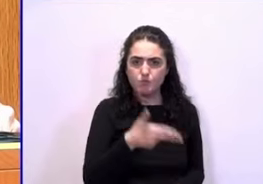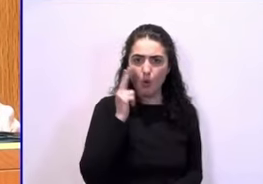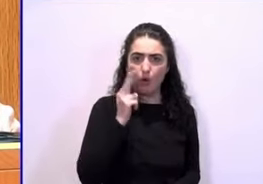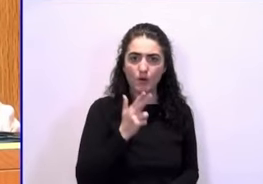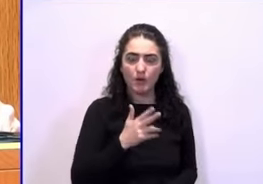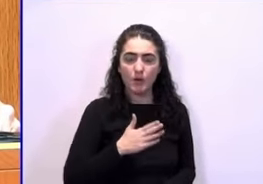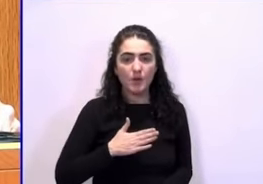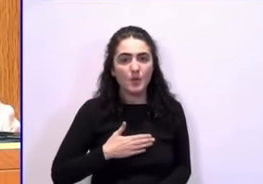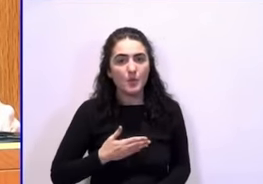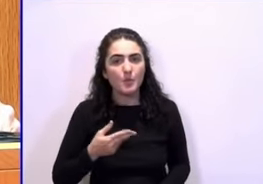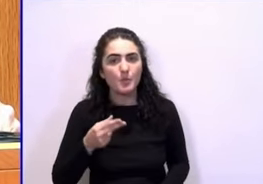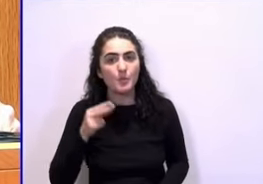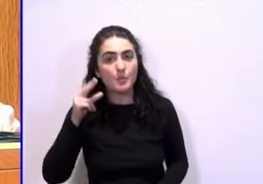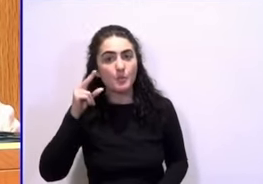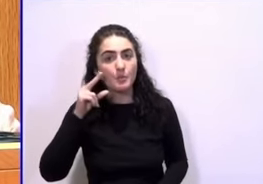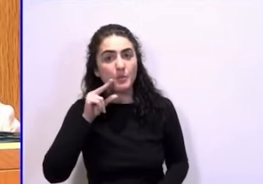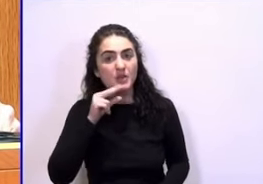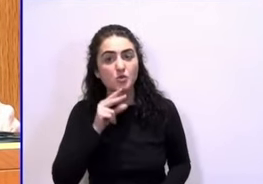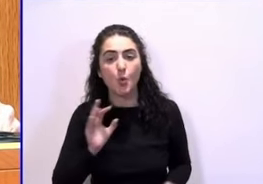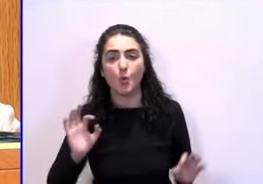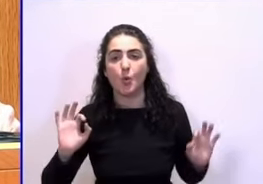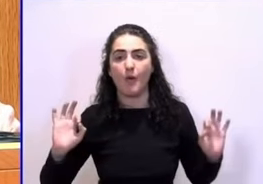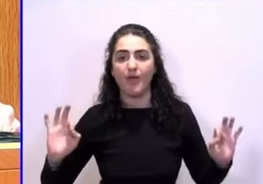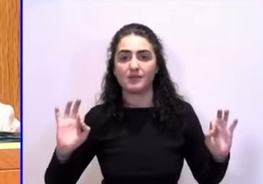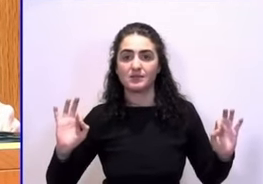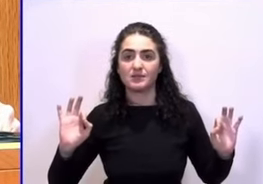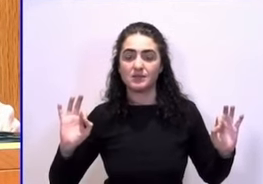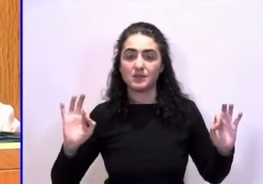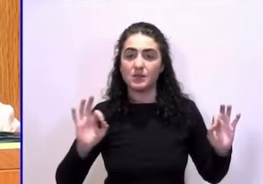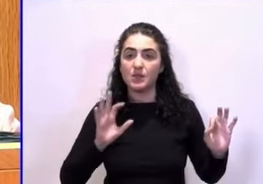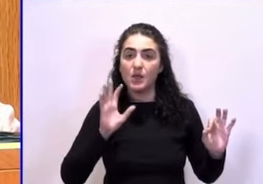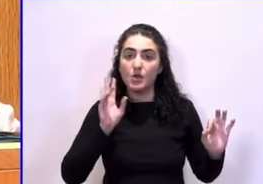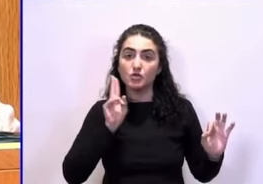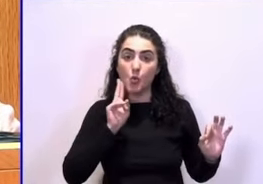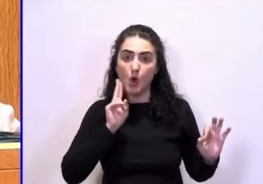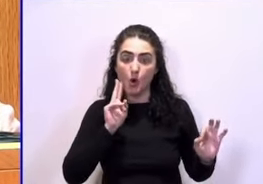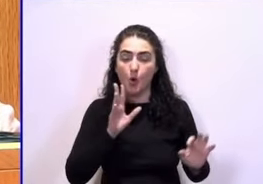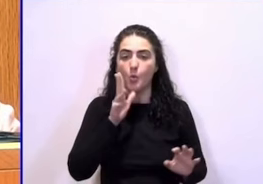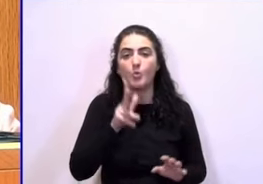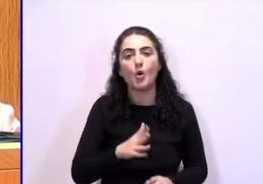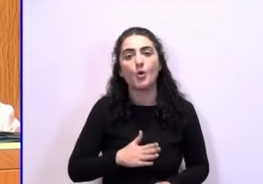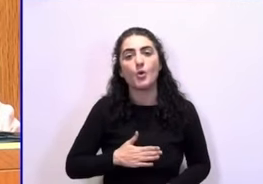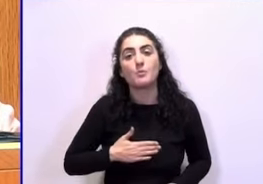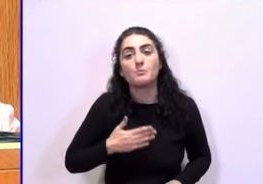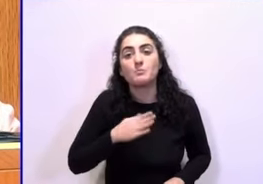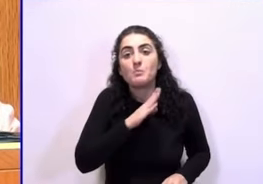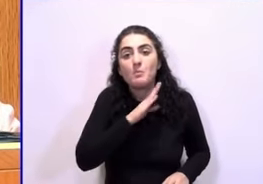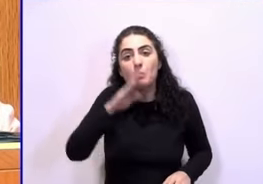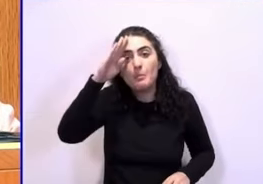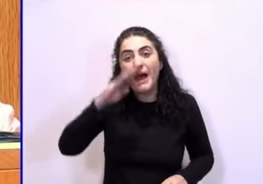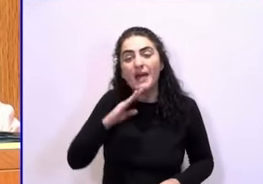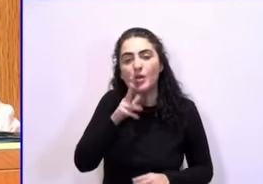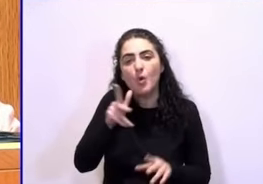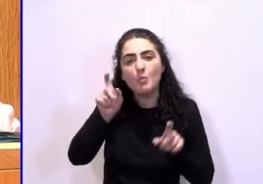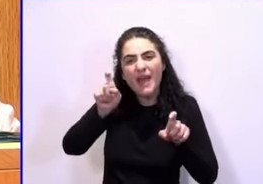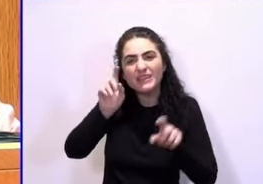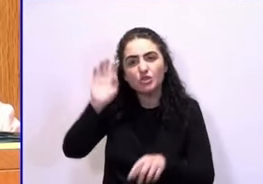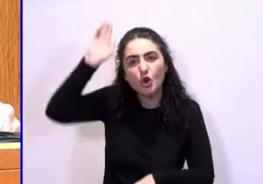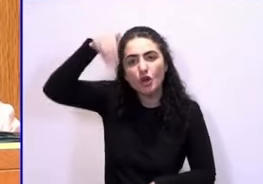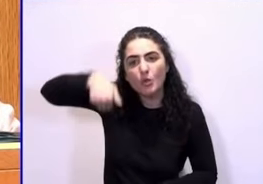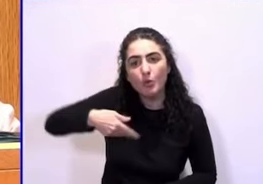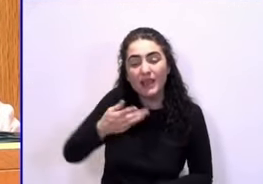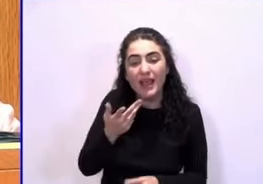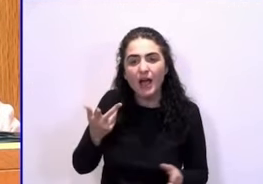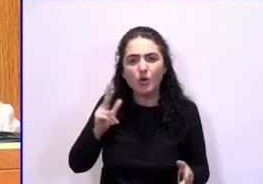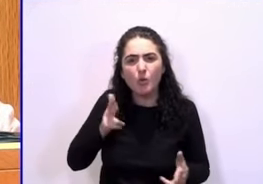Mi bisabuelo, cuyo padre, por ser maestro republicano, lo asesinaron tan bien, todavía no sabemos dónde